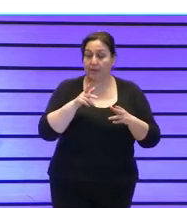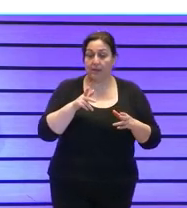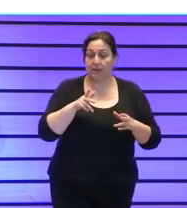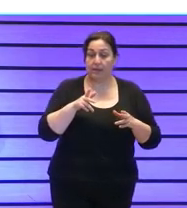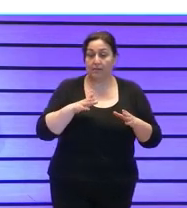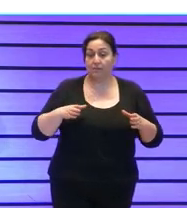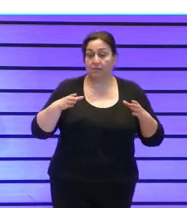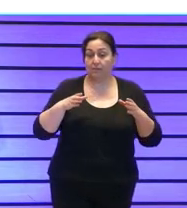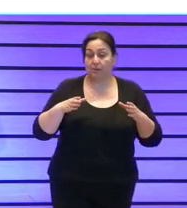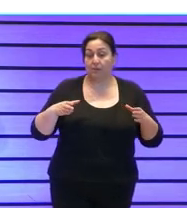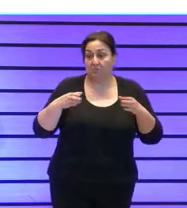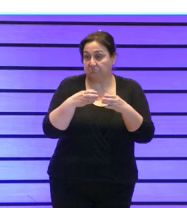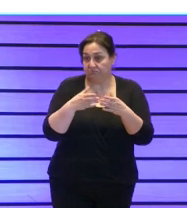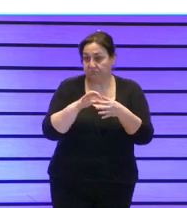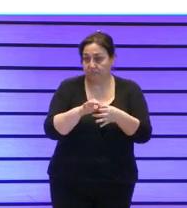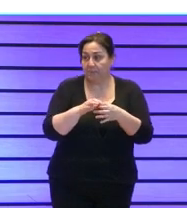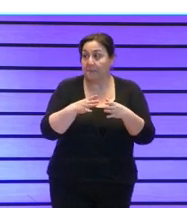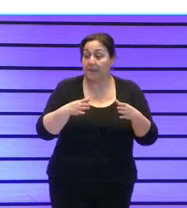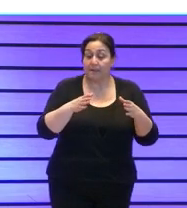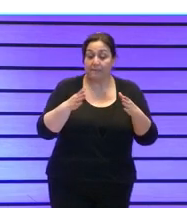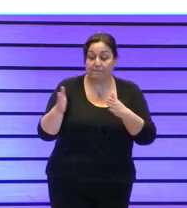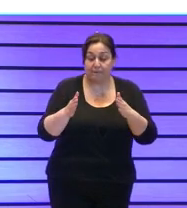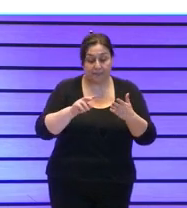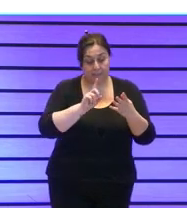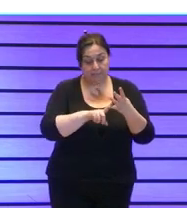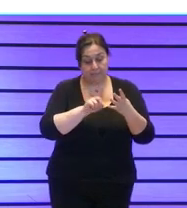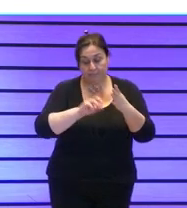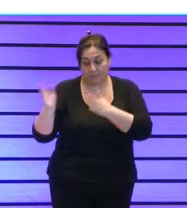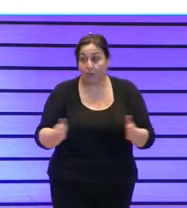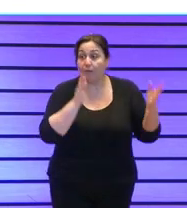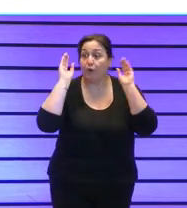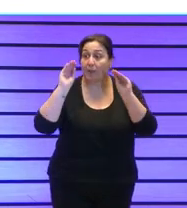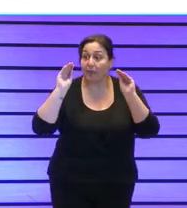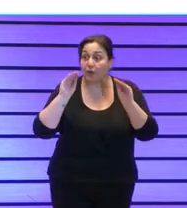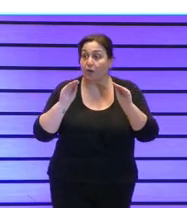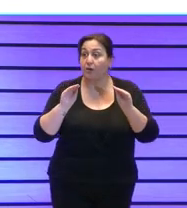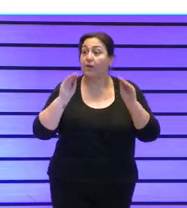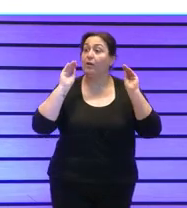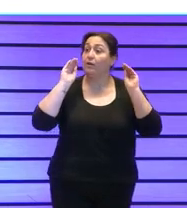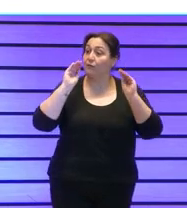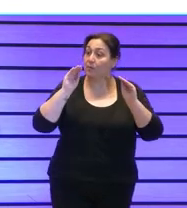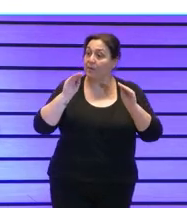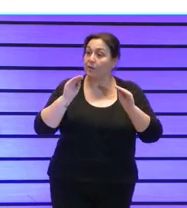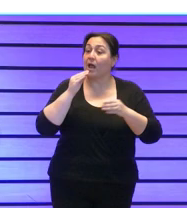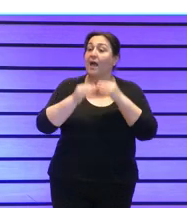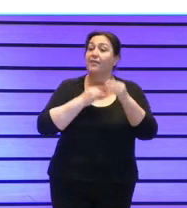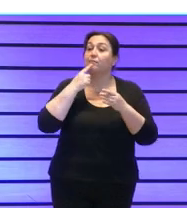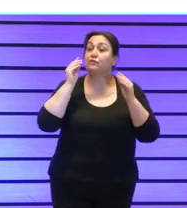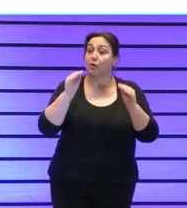la fase de formación a la fase de formación y realizamos formación